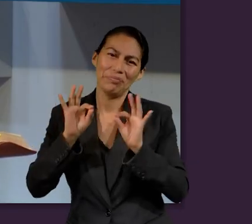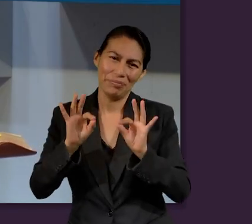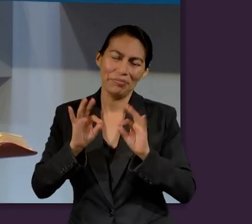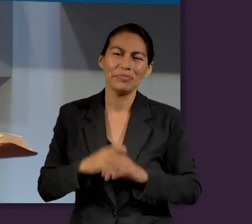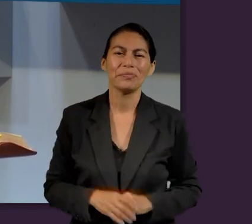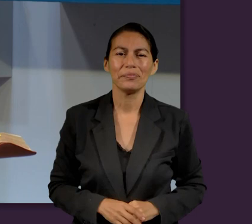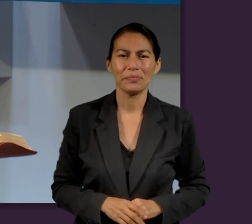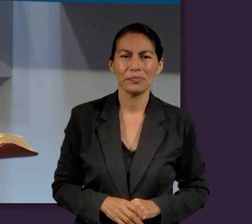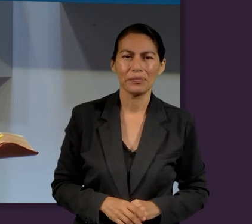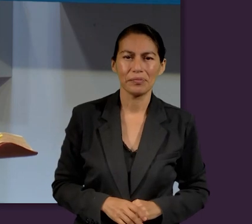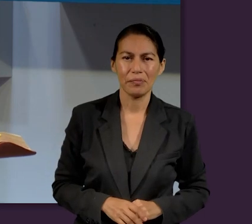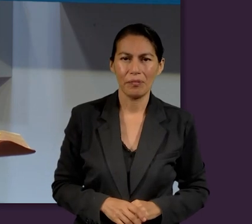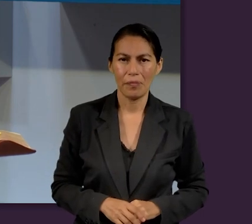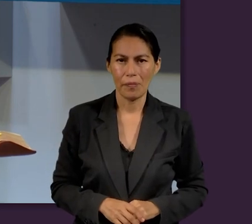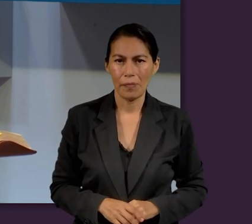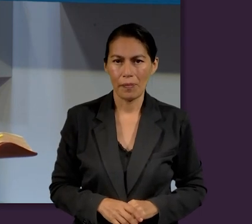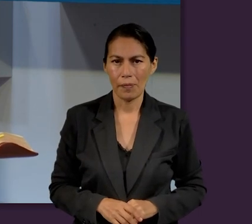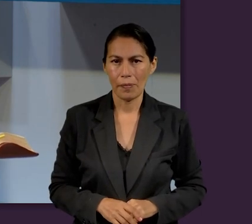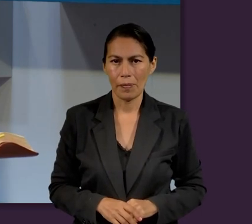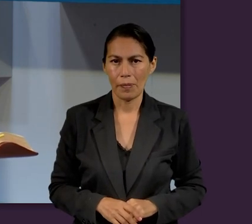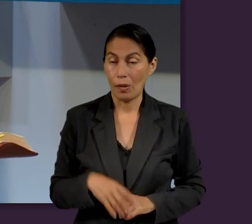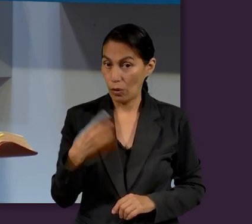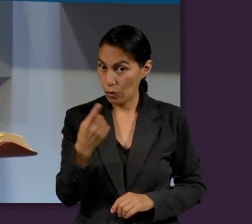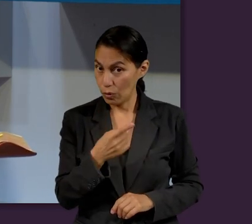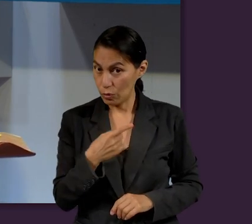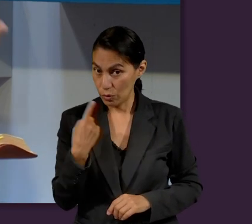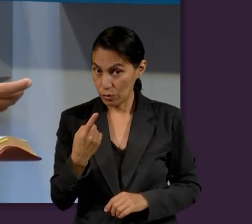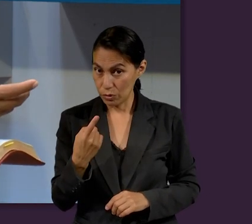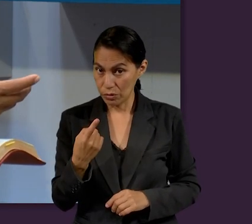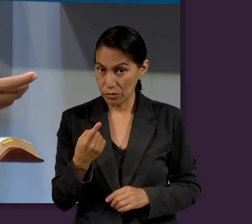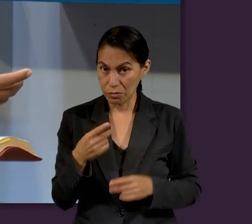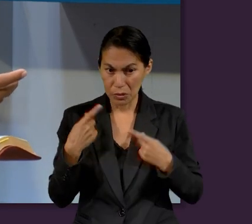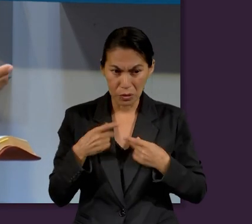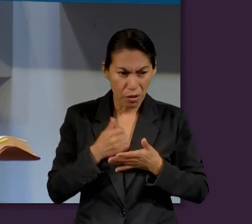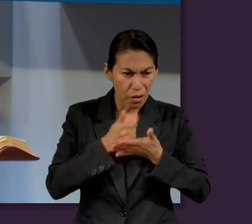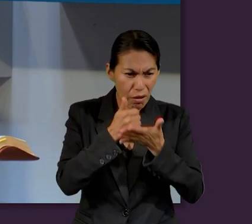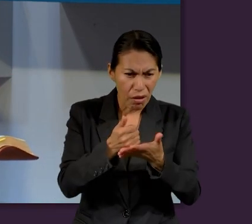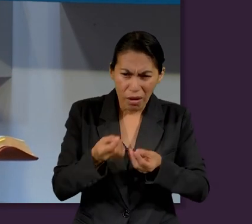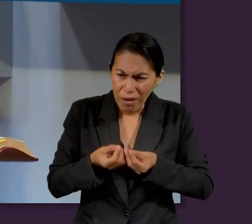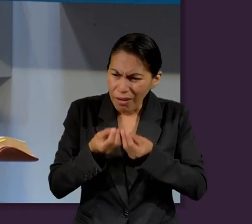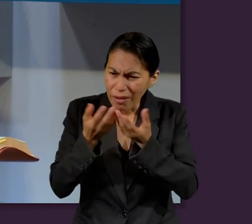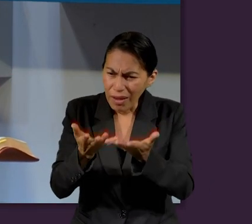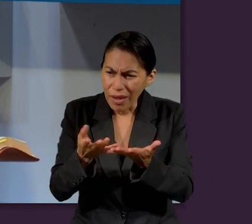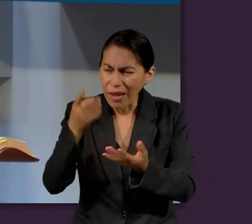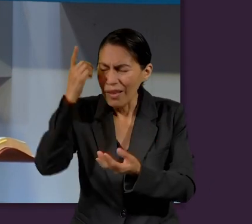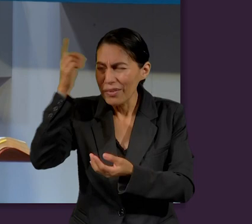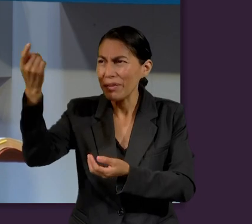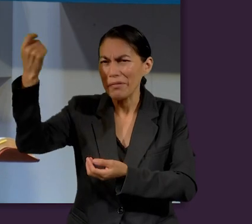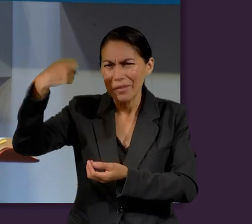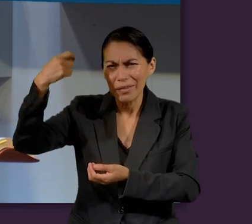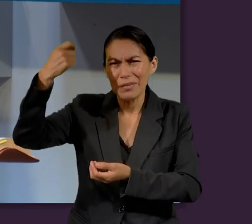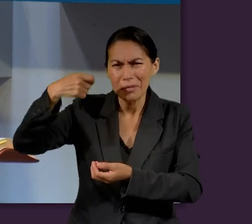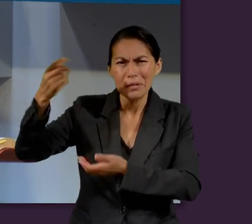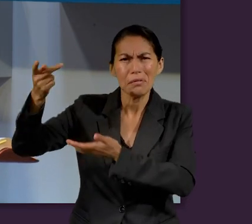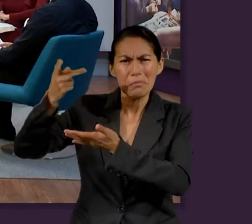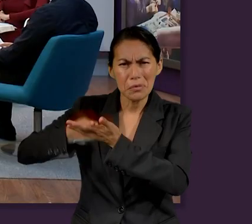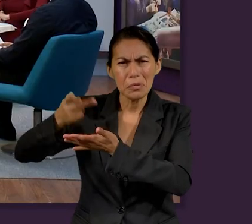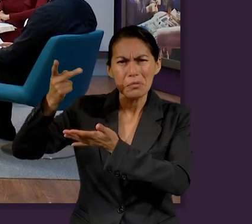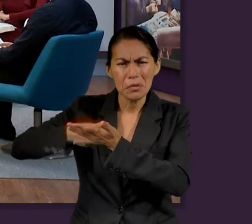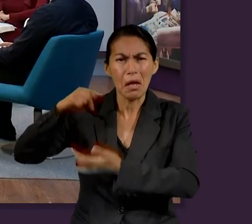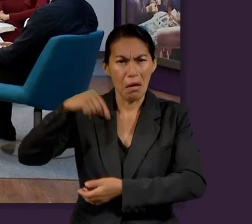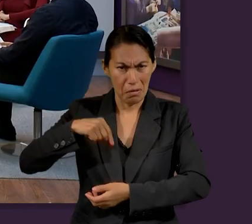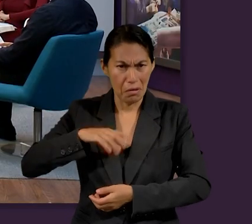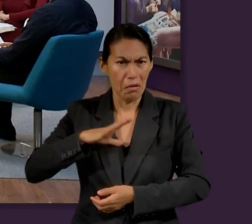cuando nosotros invertimos en las cosas de Dios, Dios nos recompensa en esta tierra. ¿Cierto?